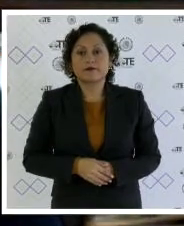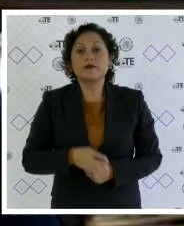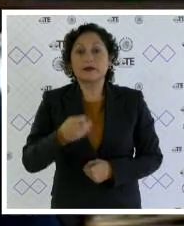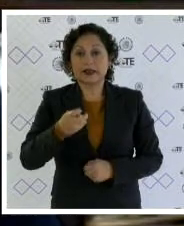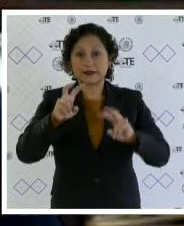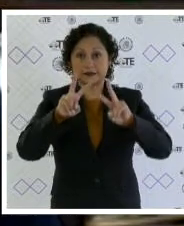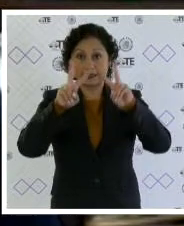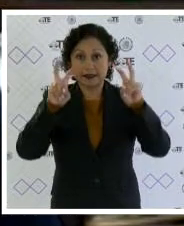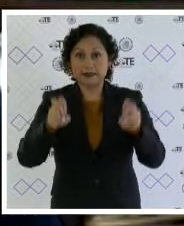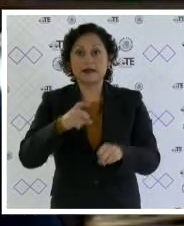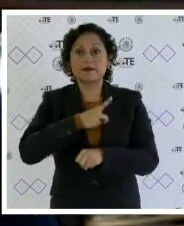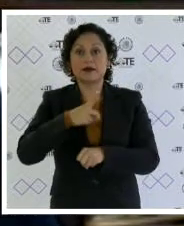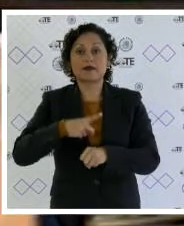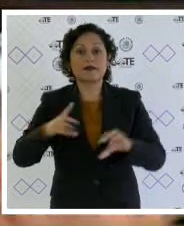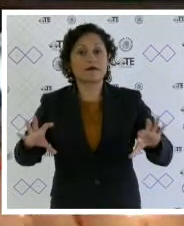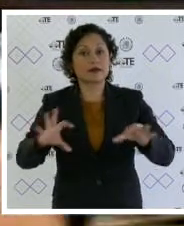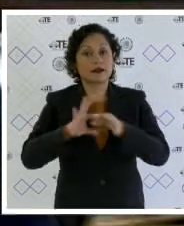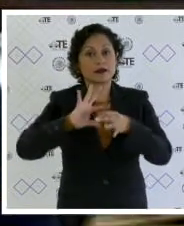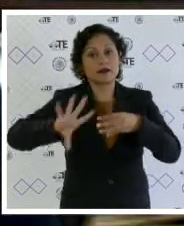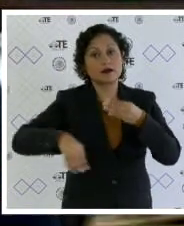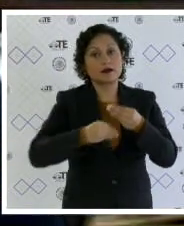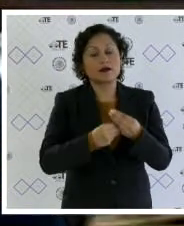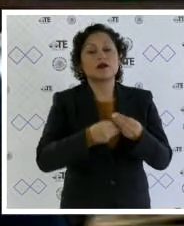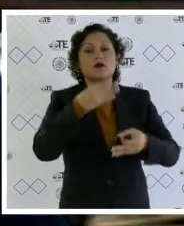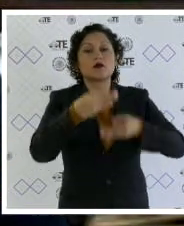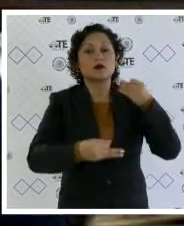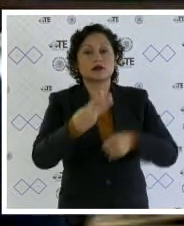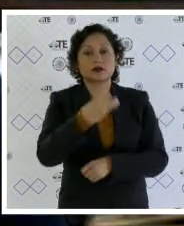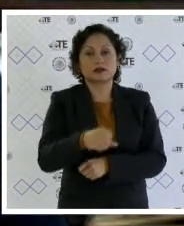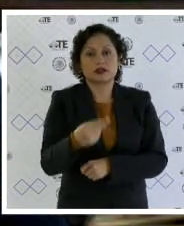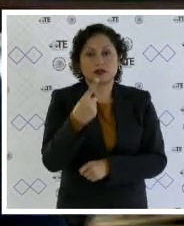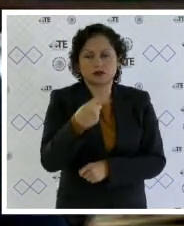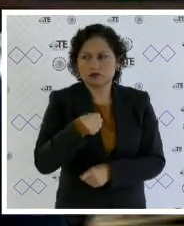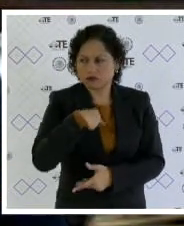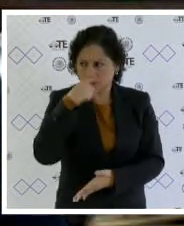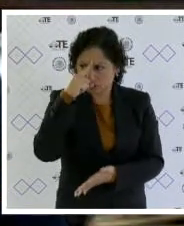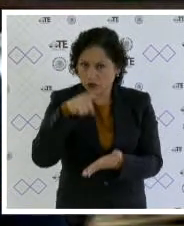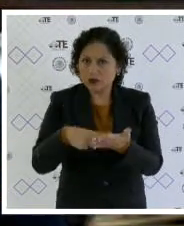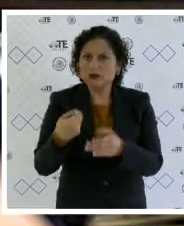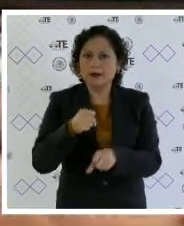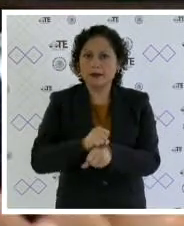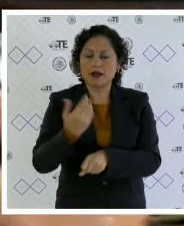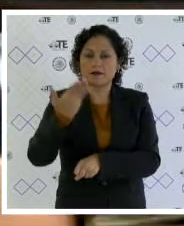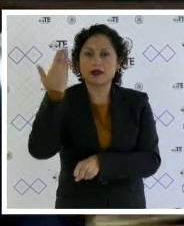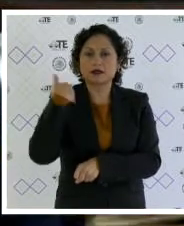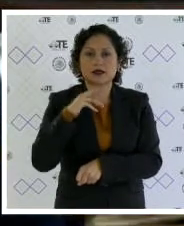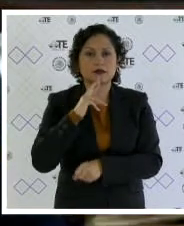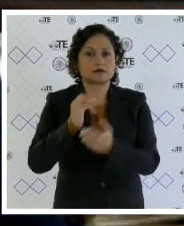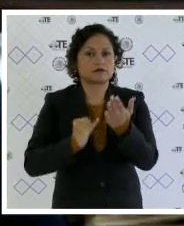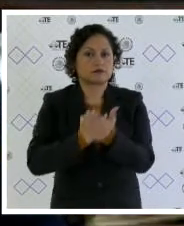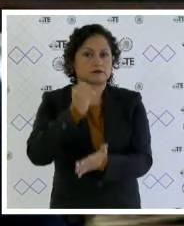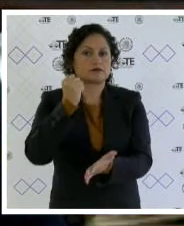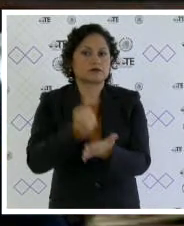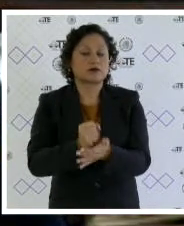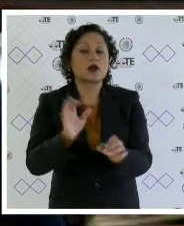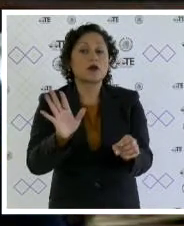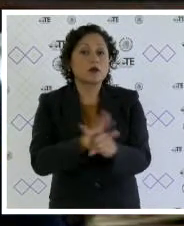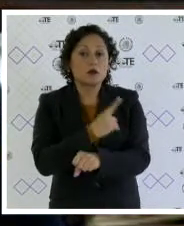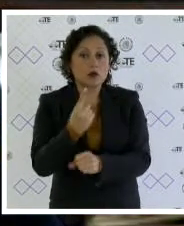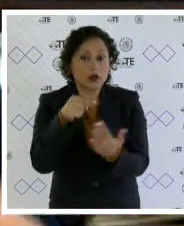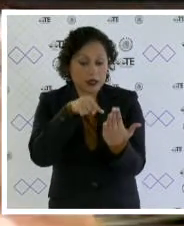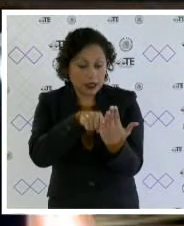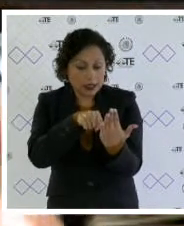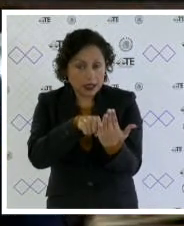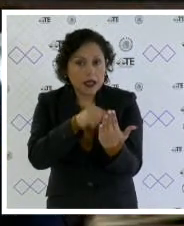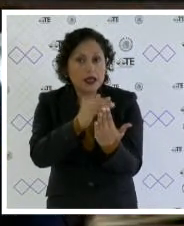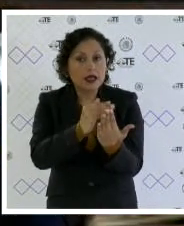debió acumularse al juicio electoral 301 que resolvimos si no mal recuerdo la semana pasada y esto en esencia porque las partes actoras